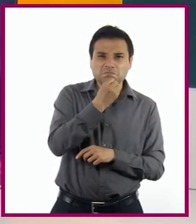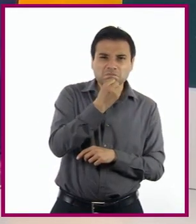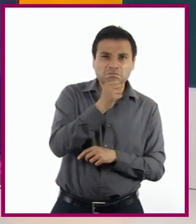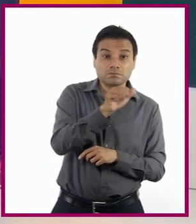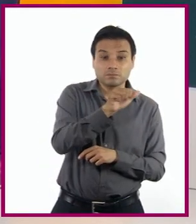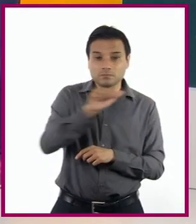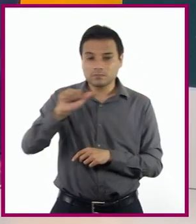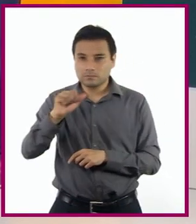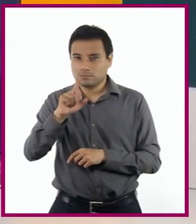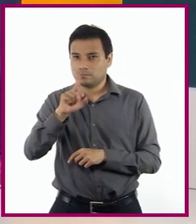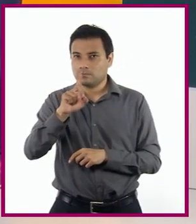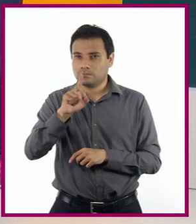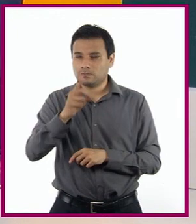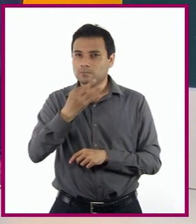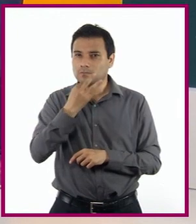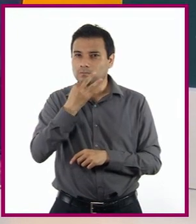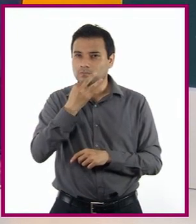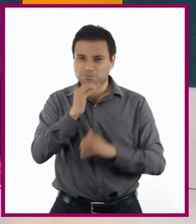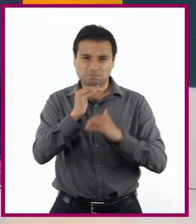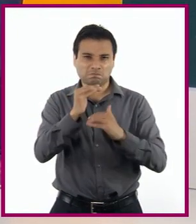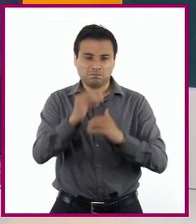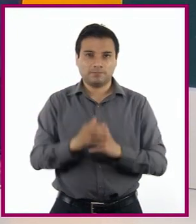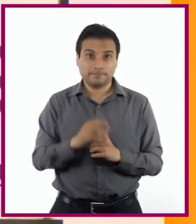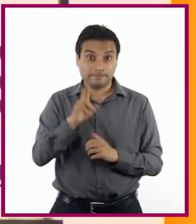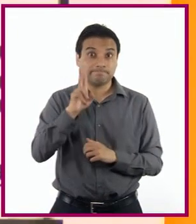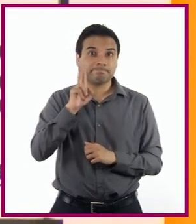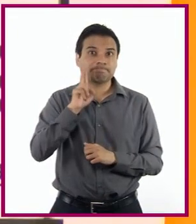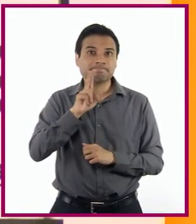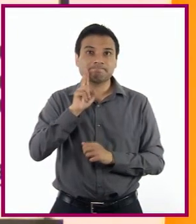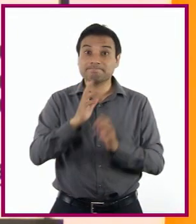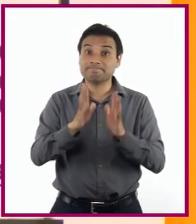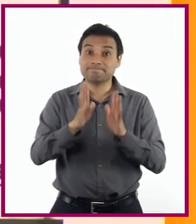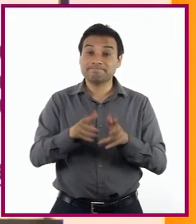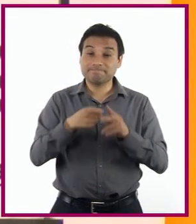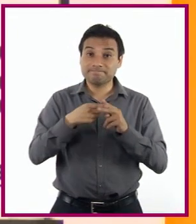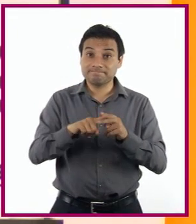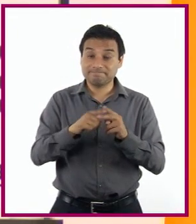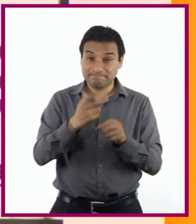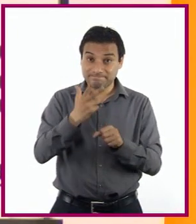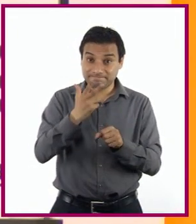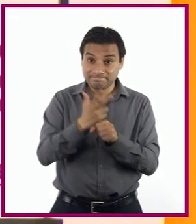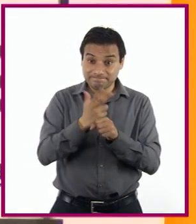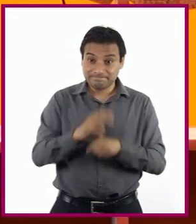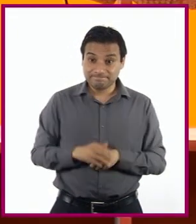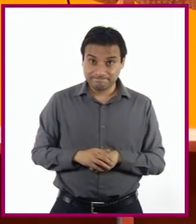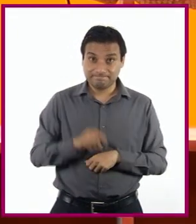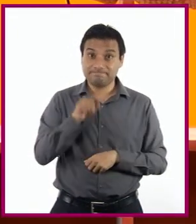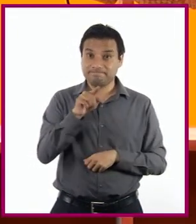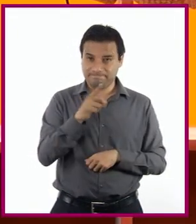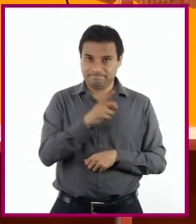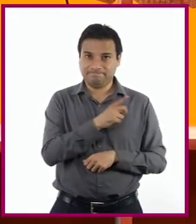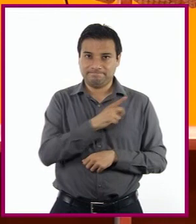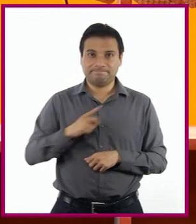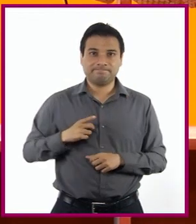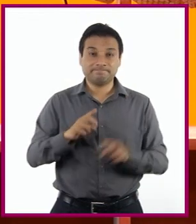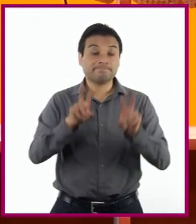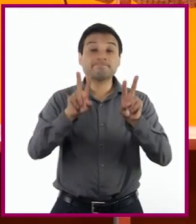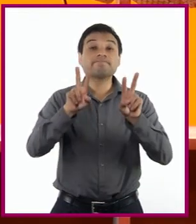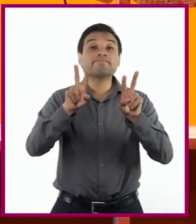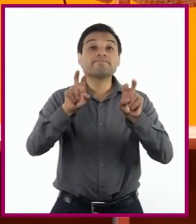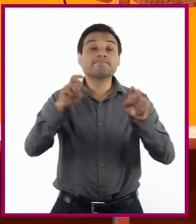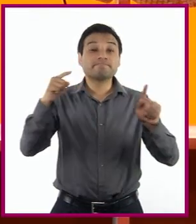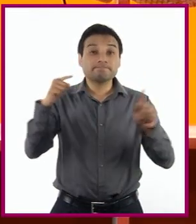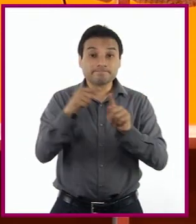30 minutos ¡Vamos a la cámara! Recuerden que es importante Tener claro el tema O lo que queremos decir